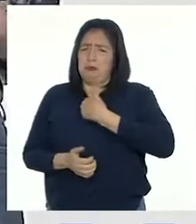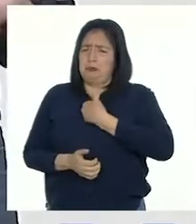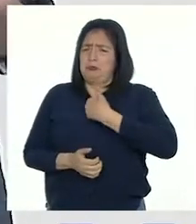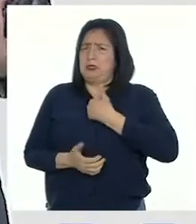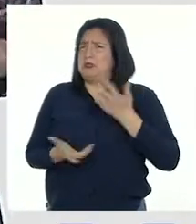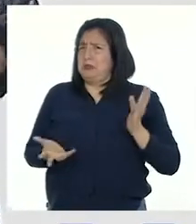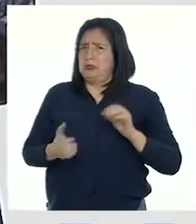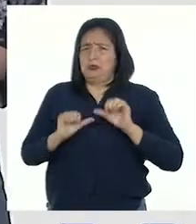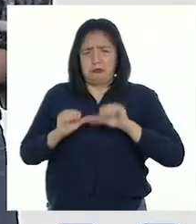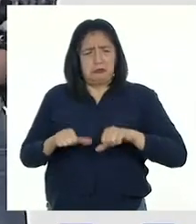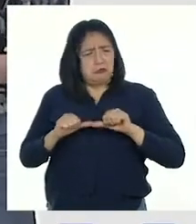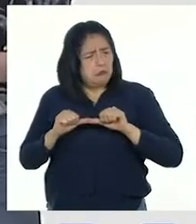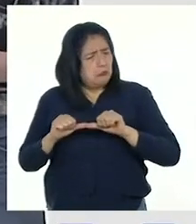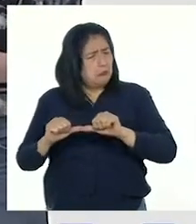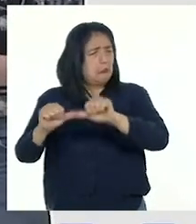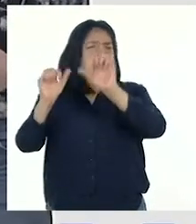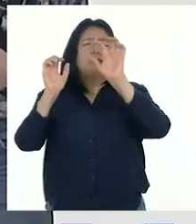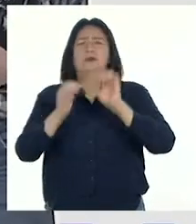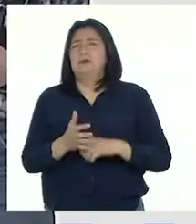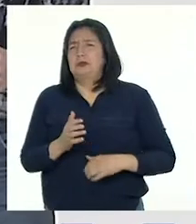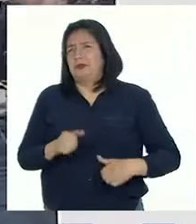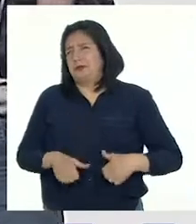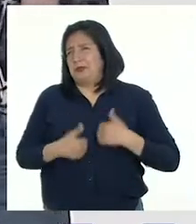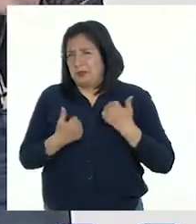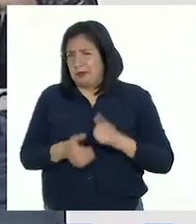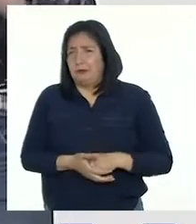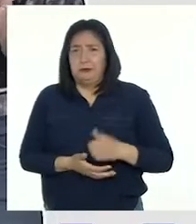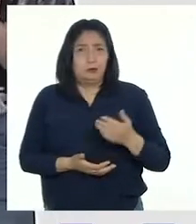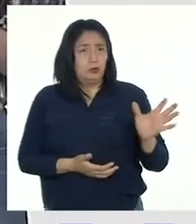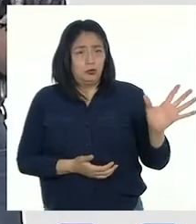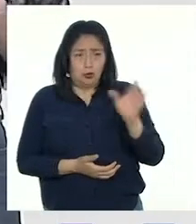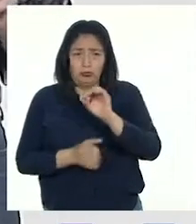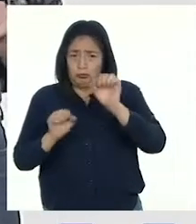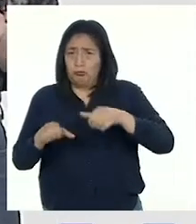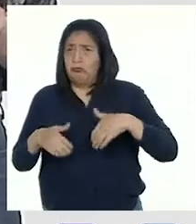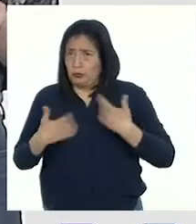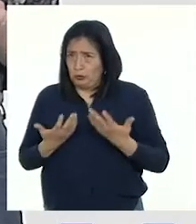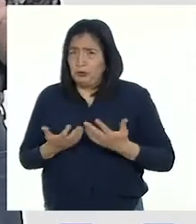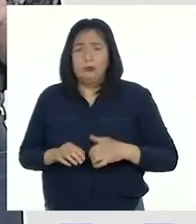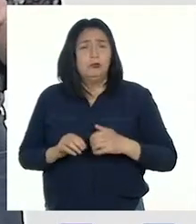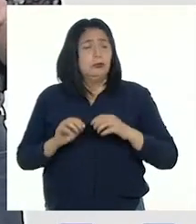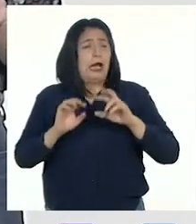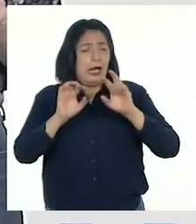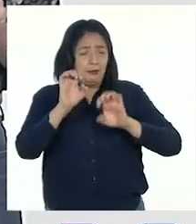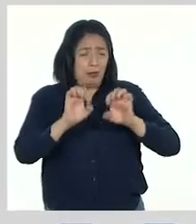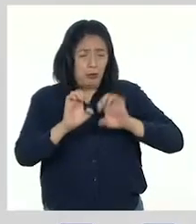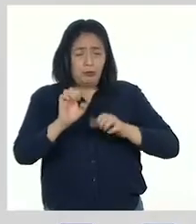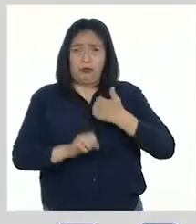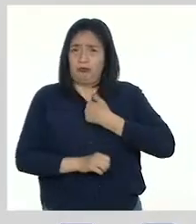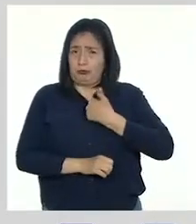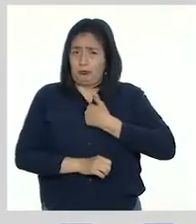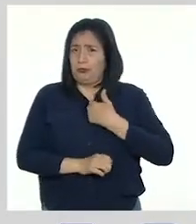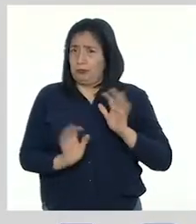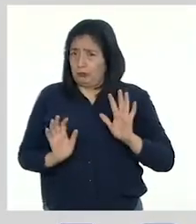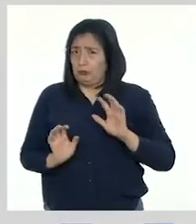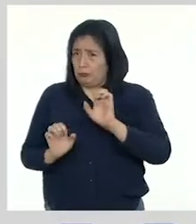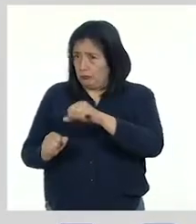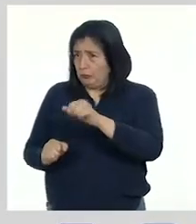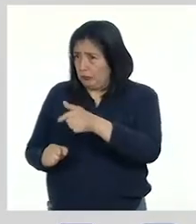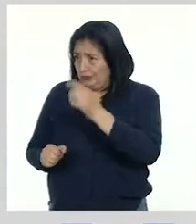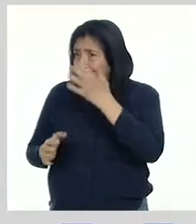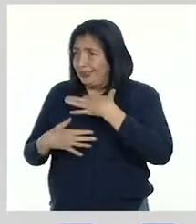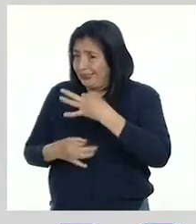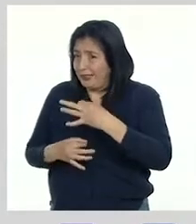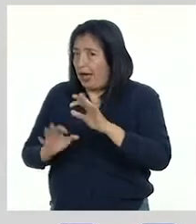mismos y continuar haciéndolo a lo largo de toda la vida. Todos podemos aprender a autoevaluarnos. Suena interesante, ¿verdad?